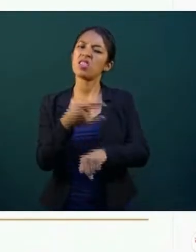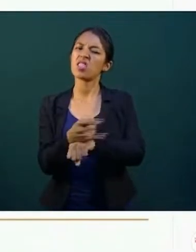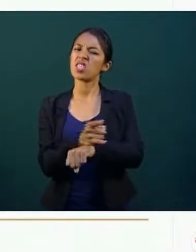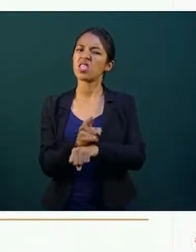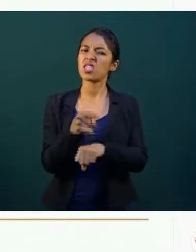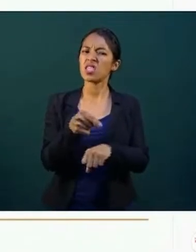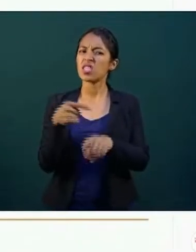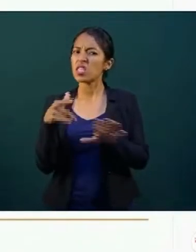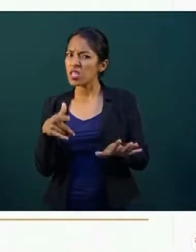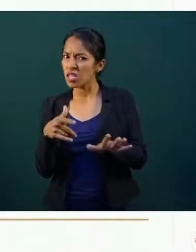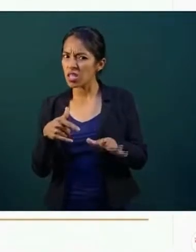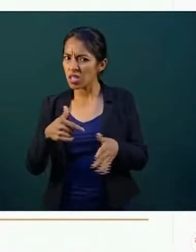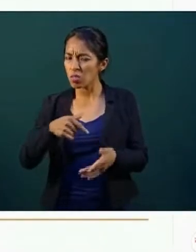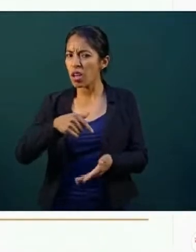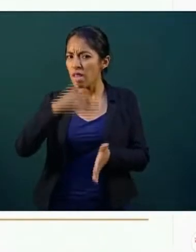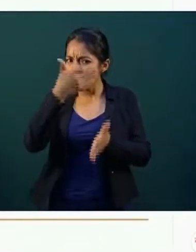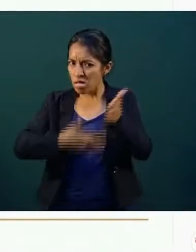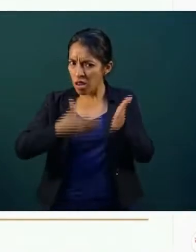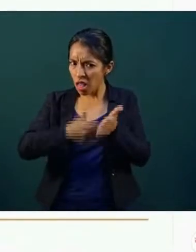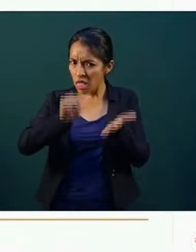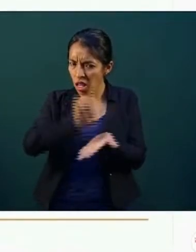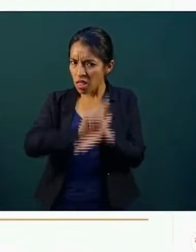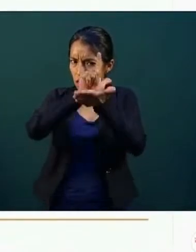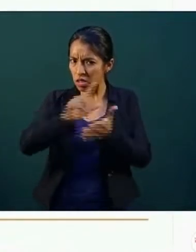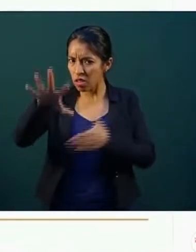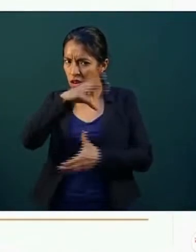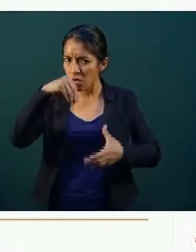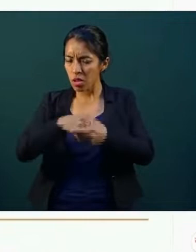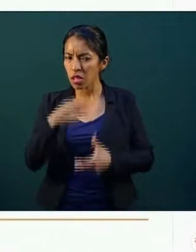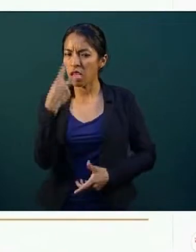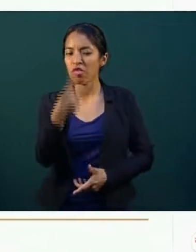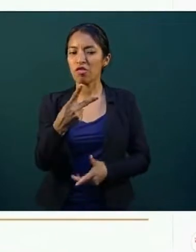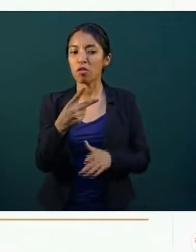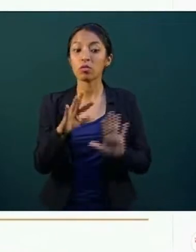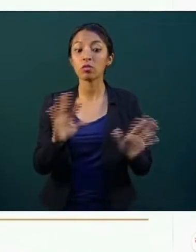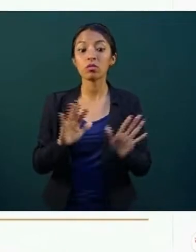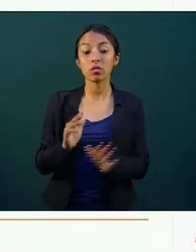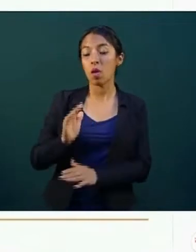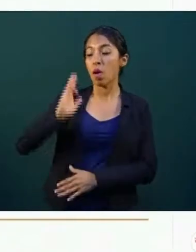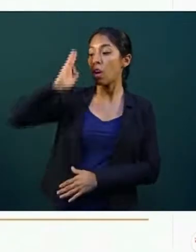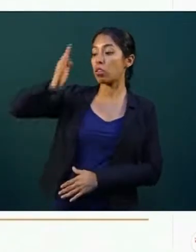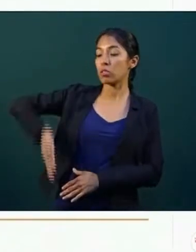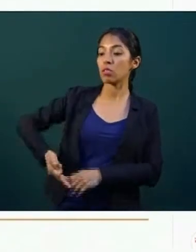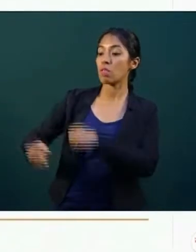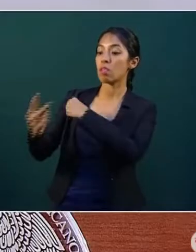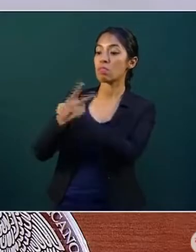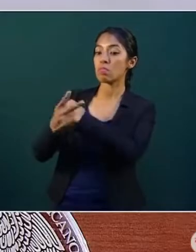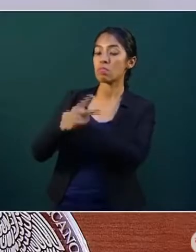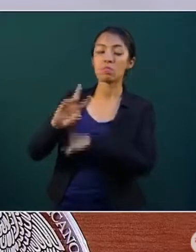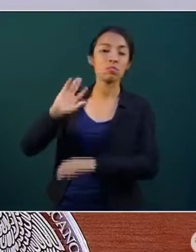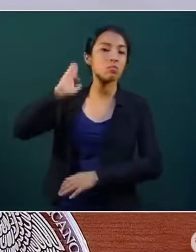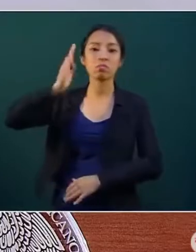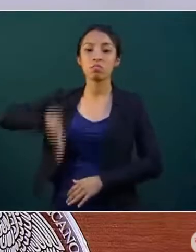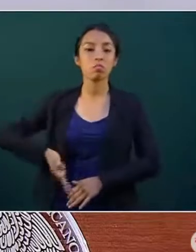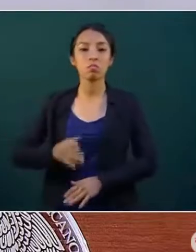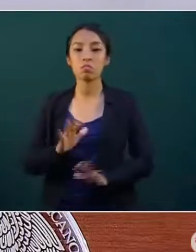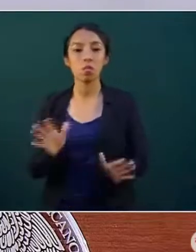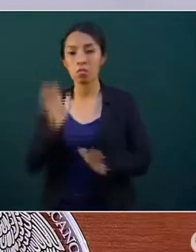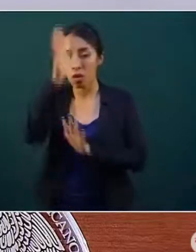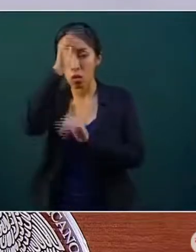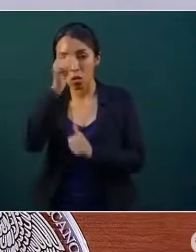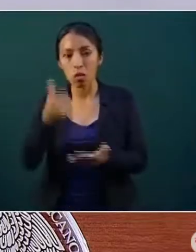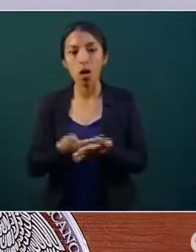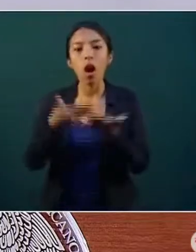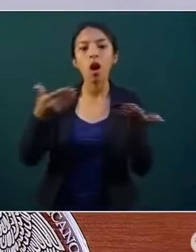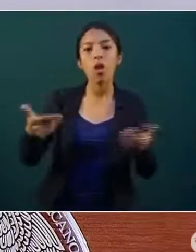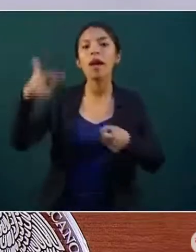litros de a litro y dos se negaron a ser verificadas. De los precios registrados en campo, en